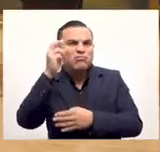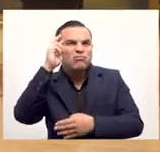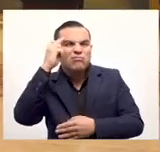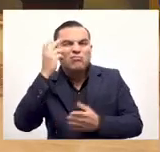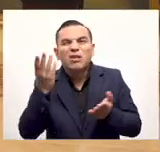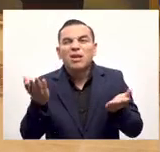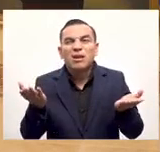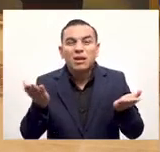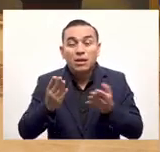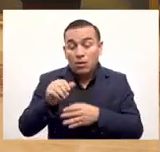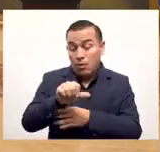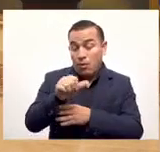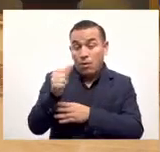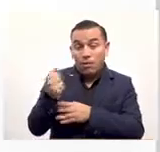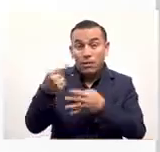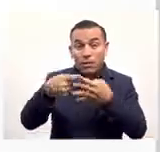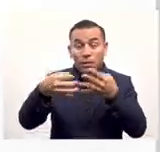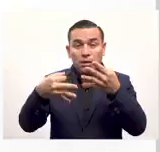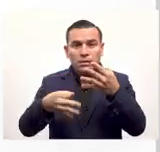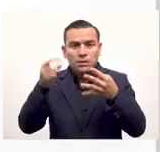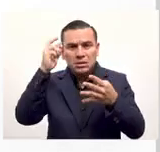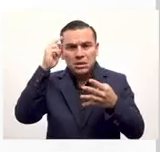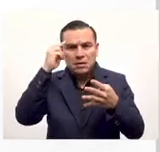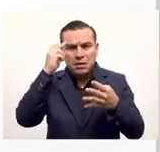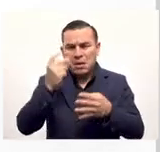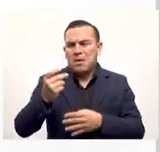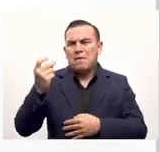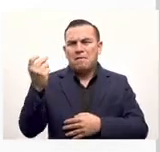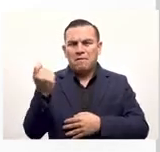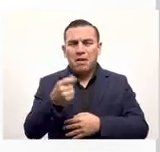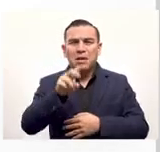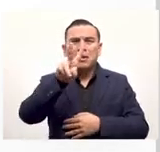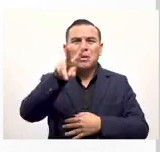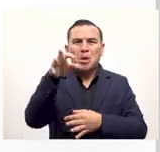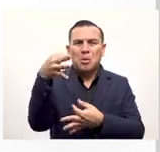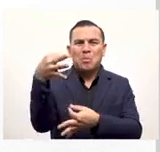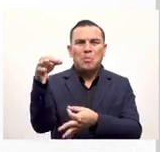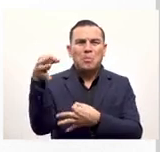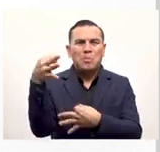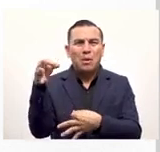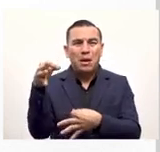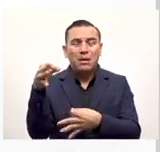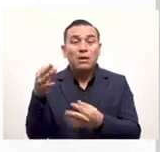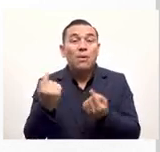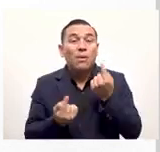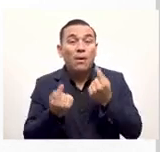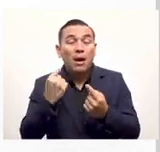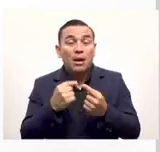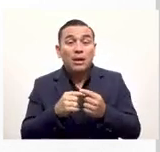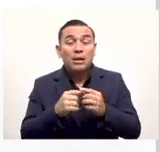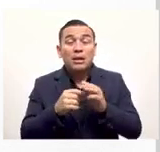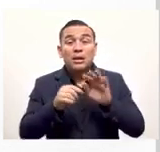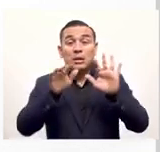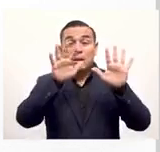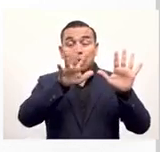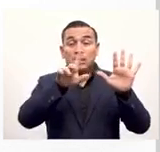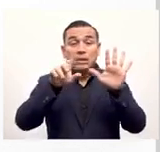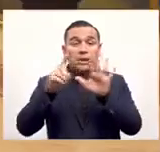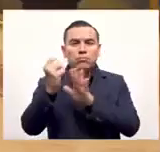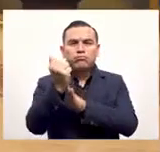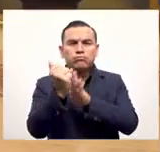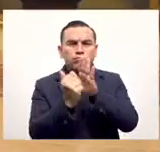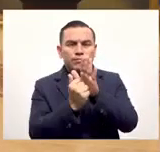A diferencia de las otras leyes, es una ley muy escueta, de dos páginas, con apenas 16